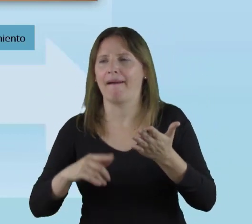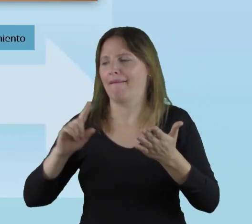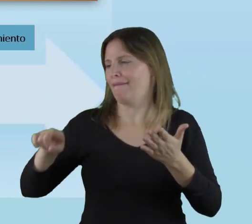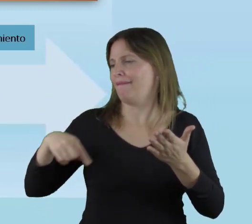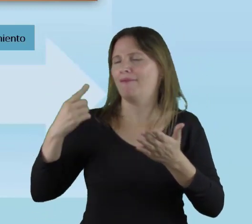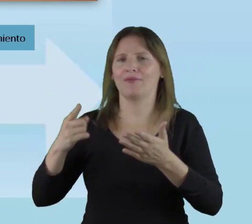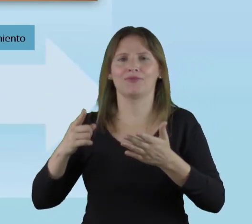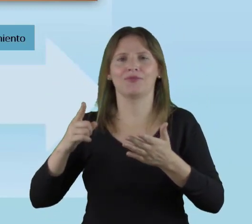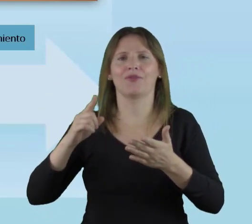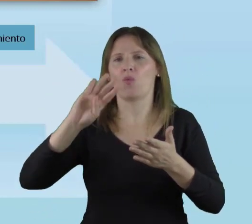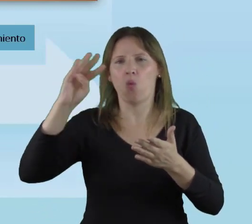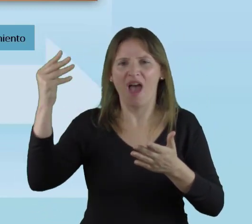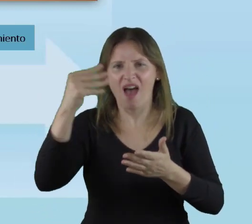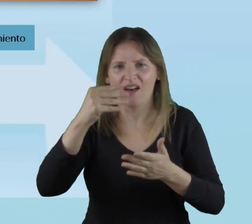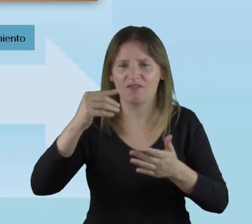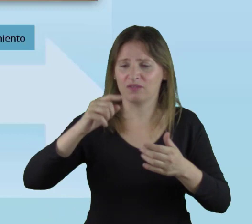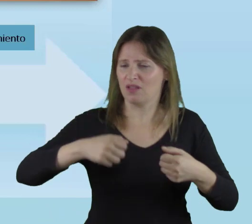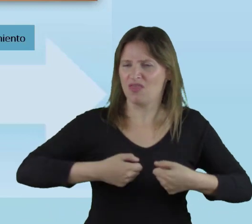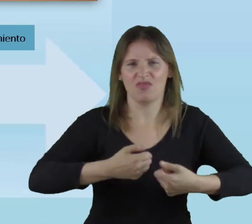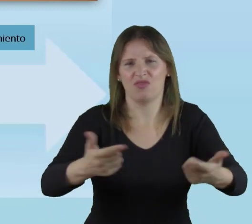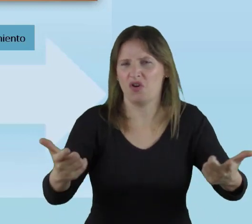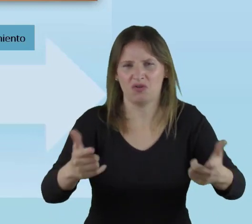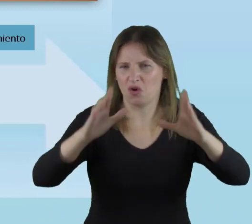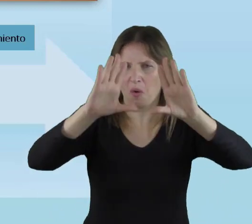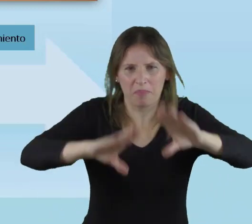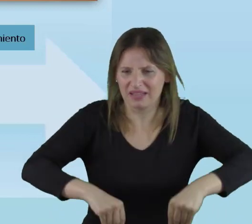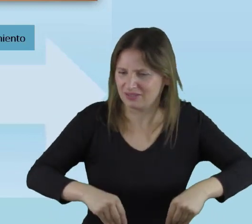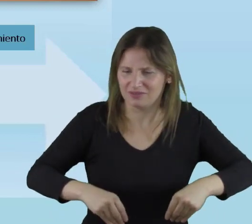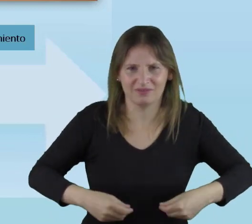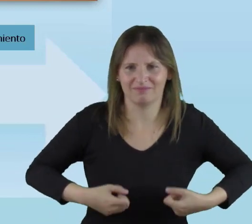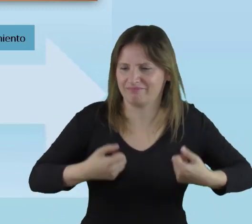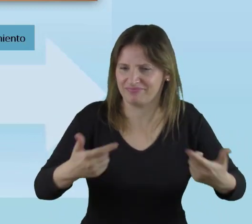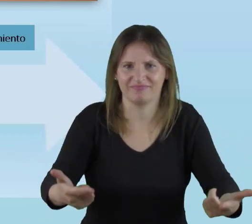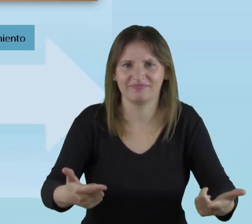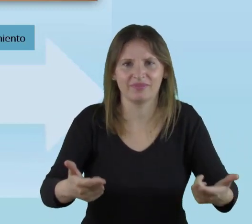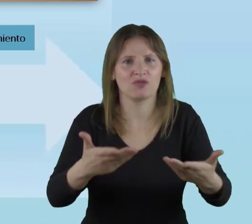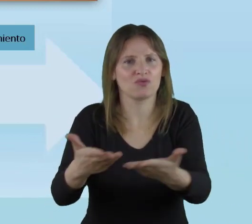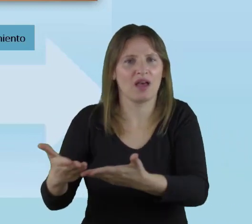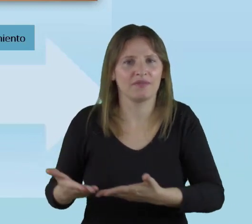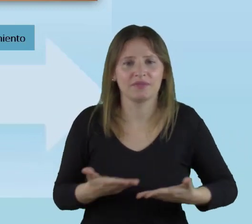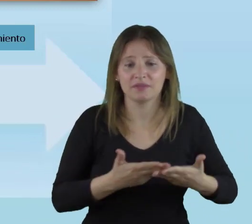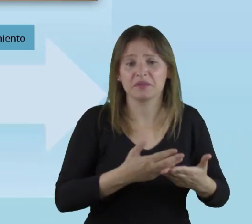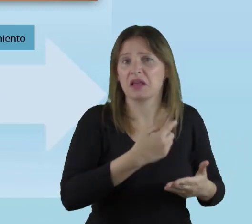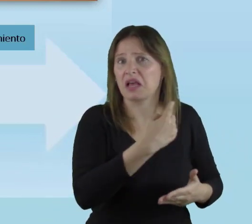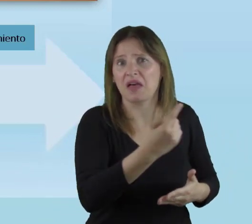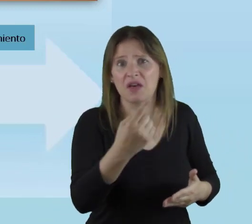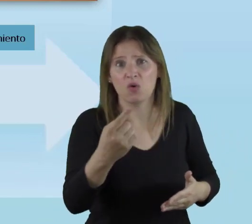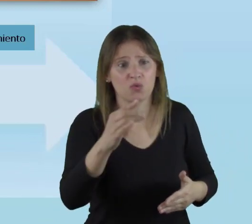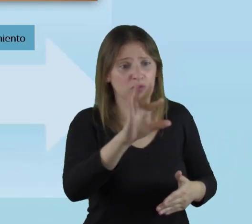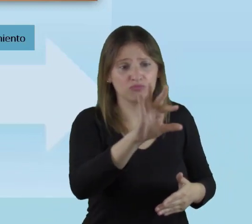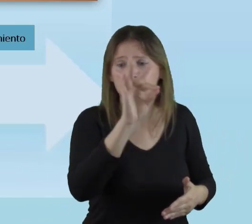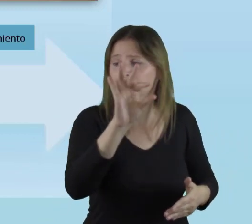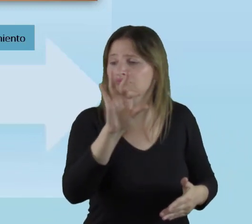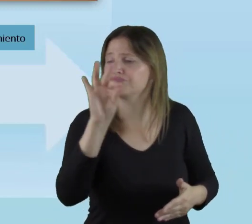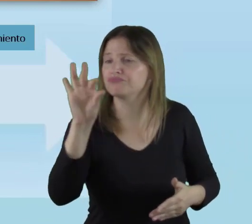estos mapas, acá tengo estos links. Todos se los propongo a los estudiantes. Y que ya, cada